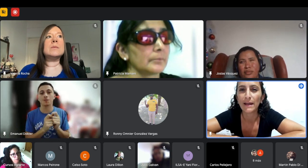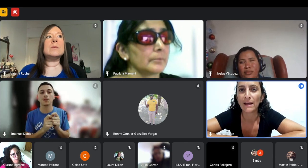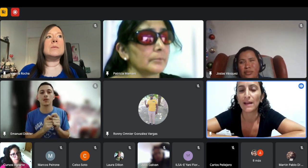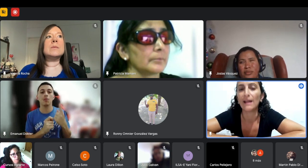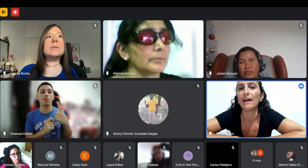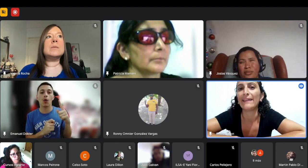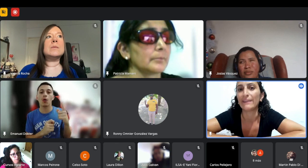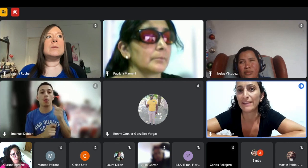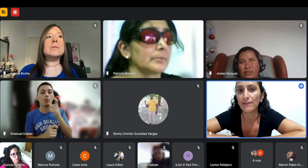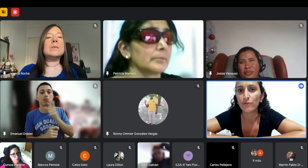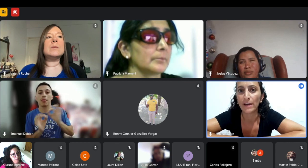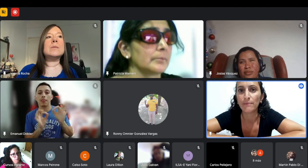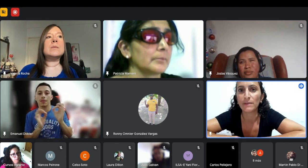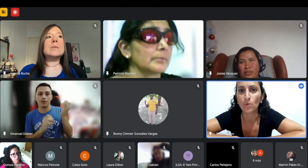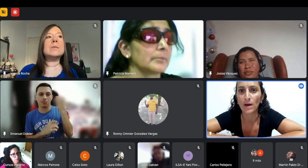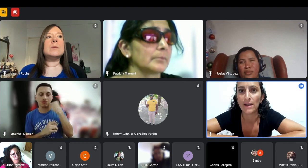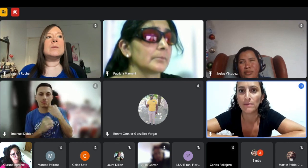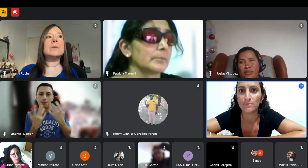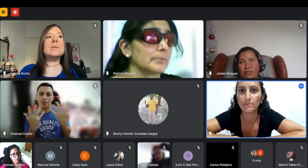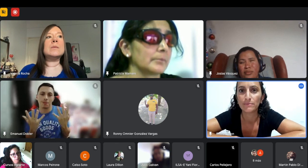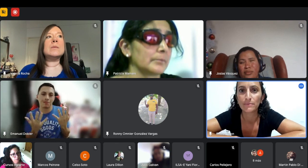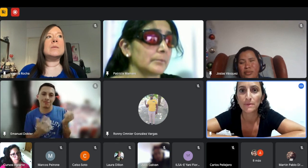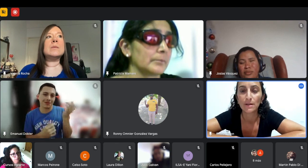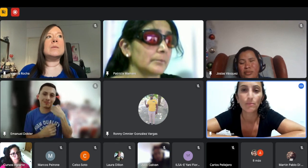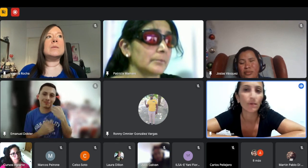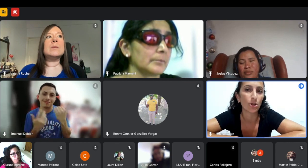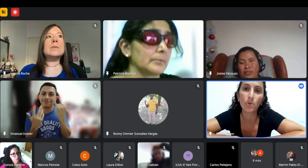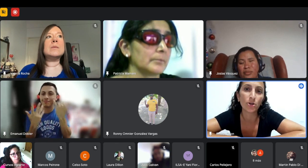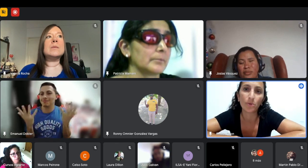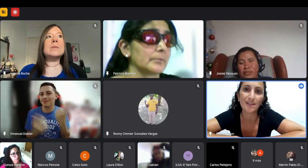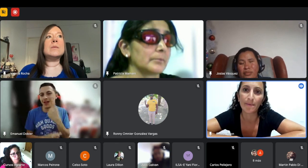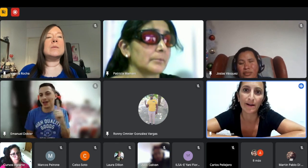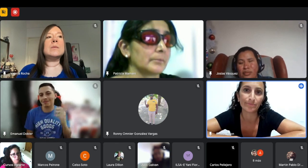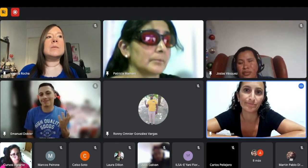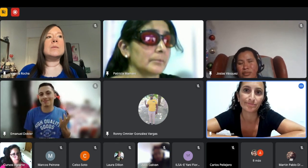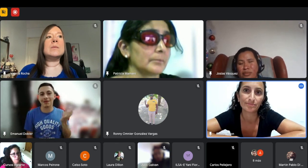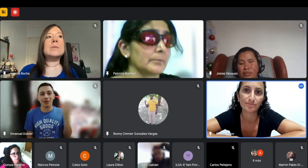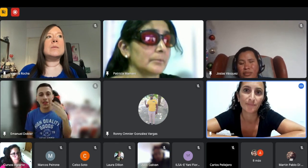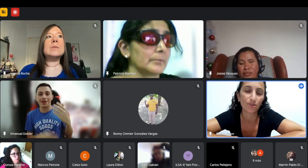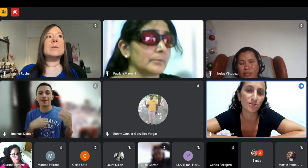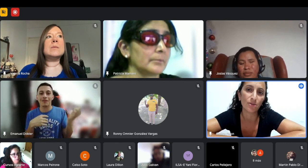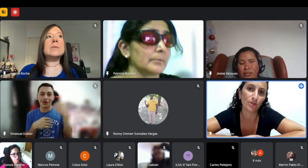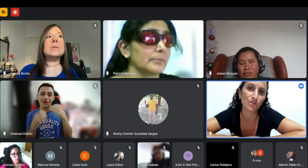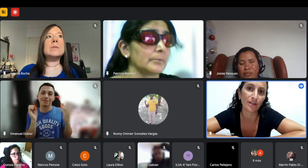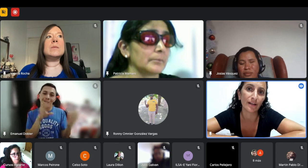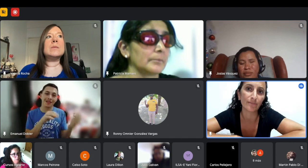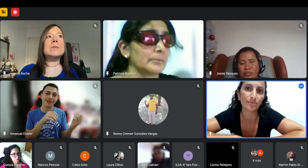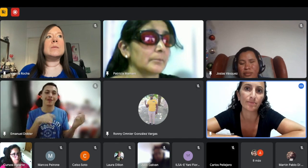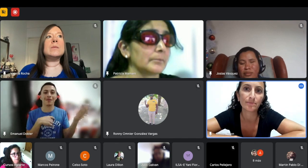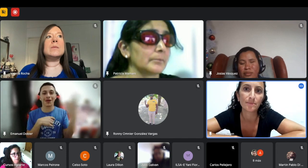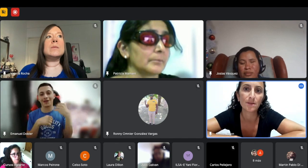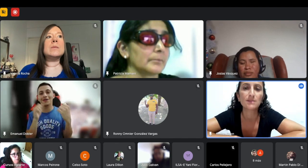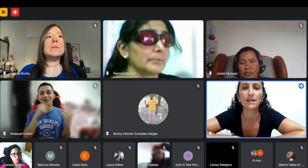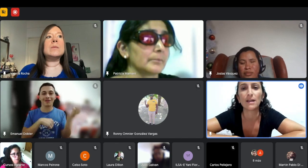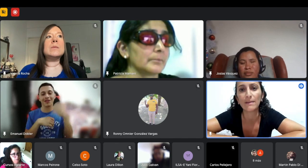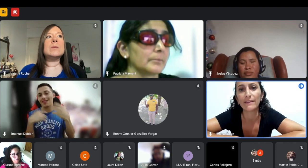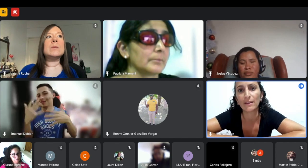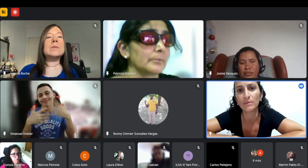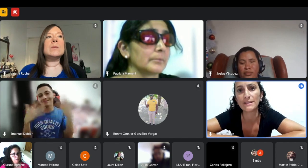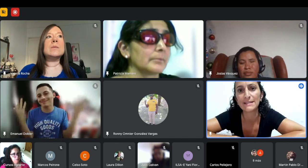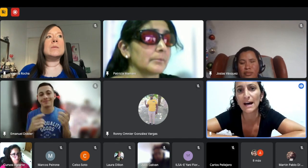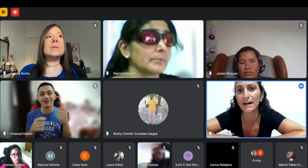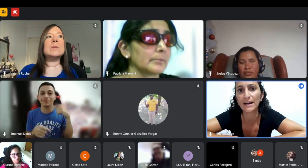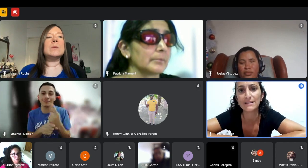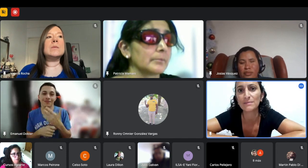la entrevista fue virtual pero después no me llamaron entonces bueno ya está seguí